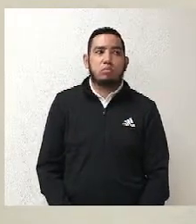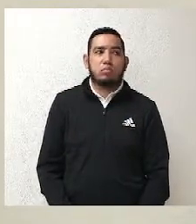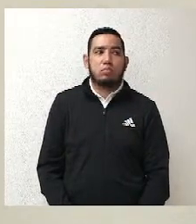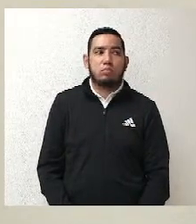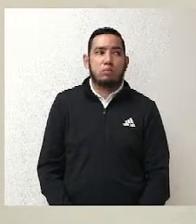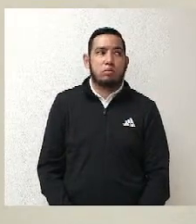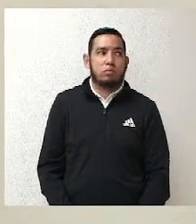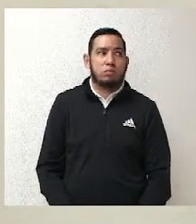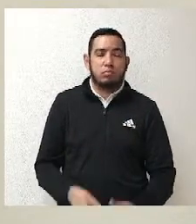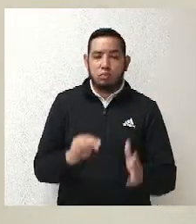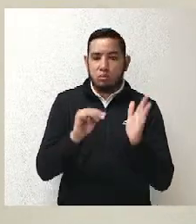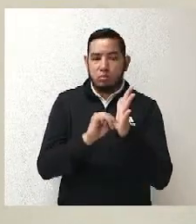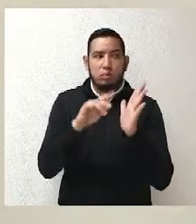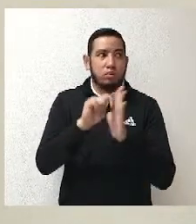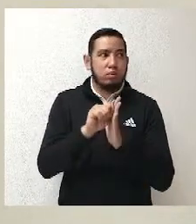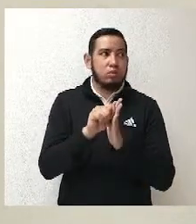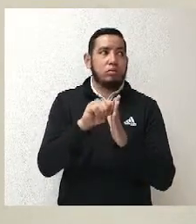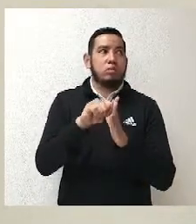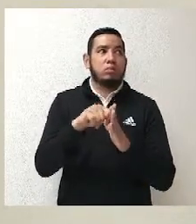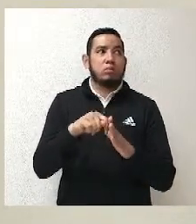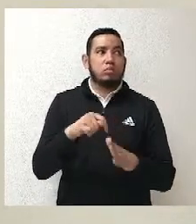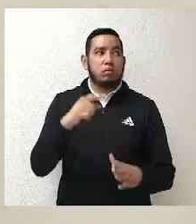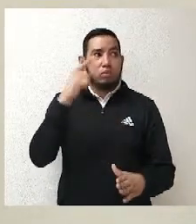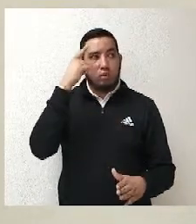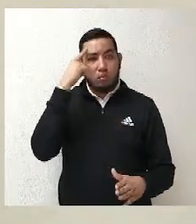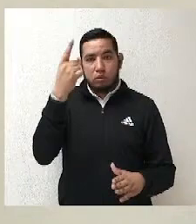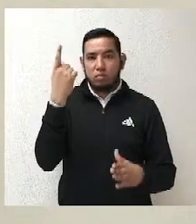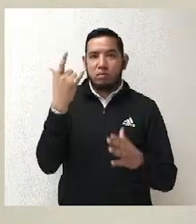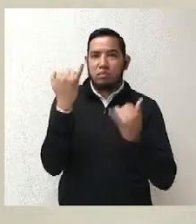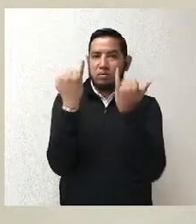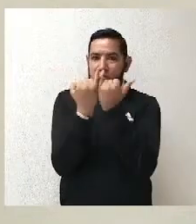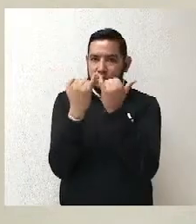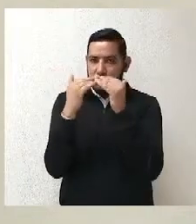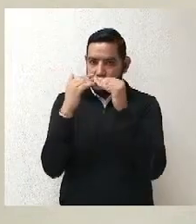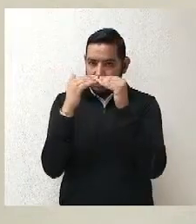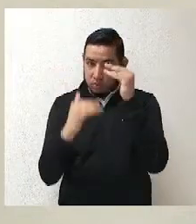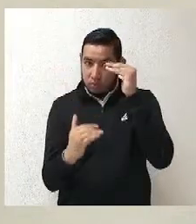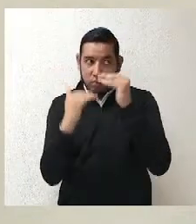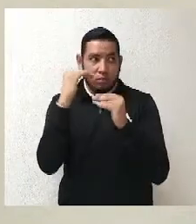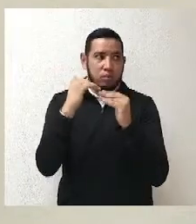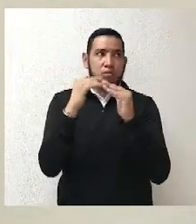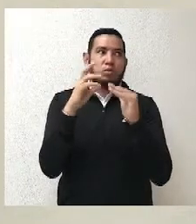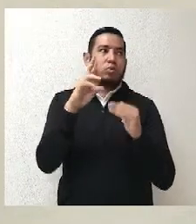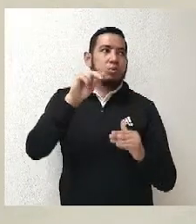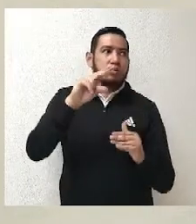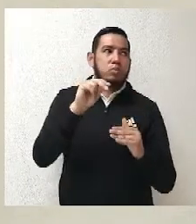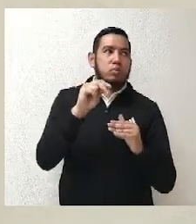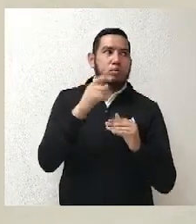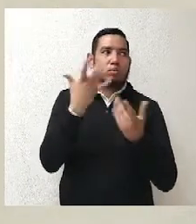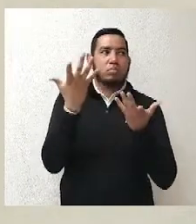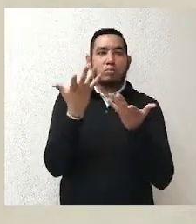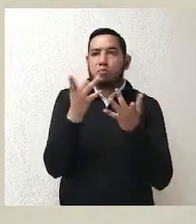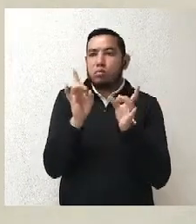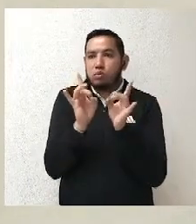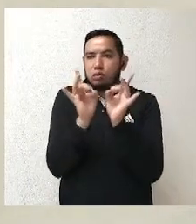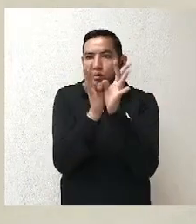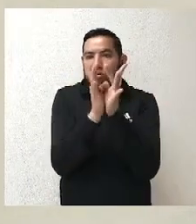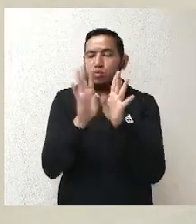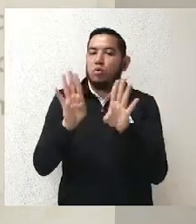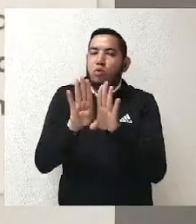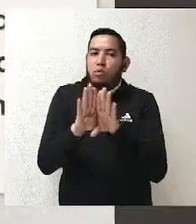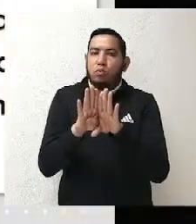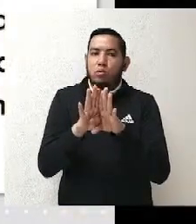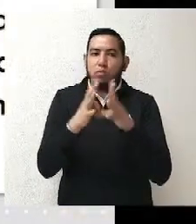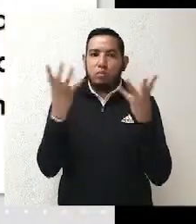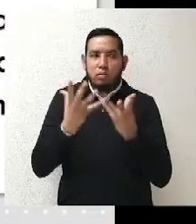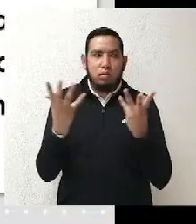El método de encuestas solo estaba previsto como desempate en el supuesto en el que se aprobara más de un registro, lo cual no sucedió. Uno de los grandes